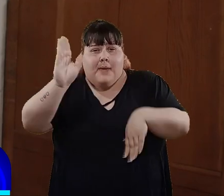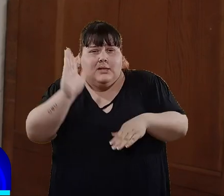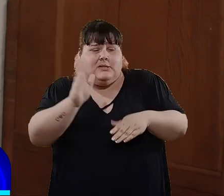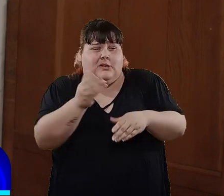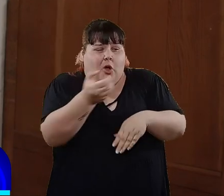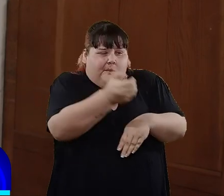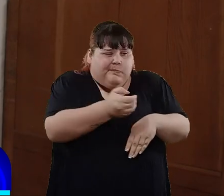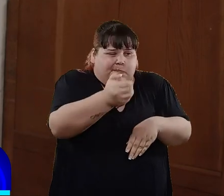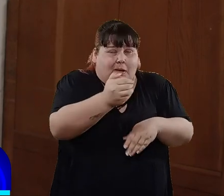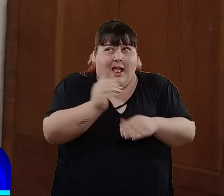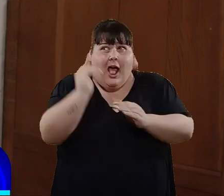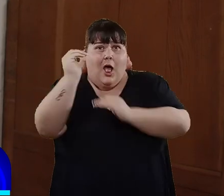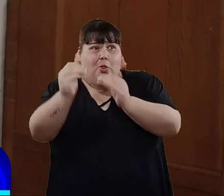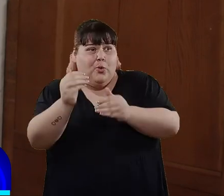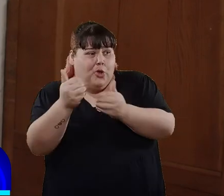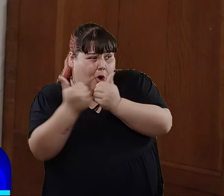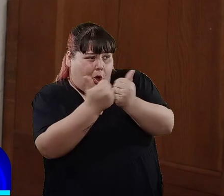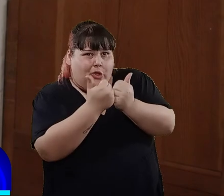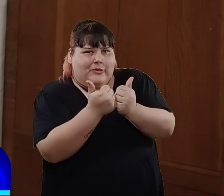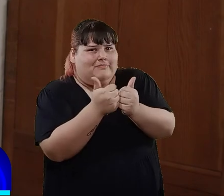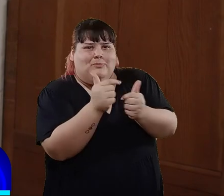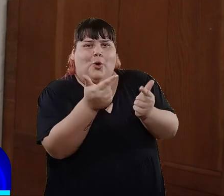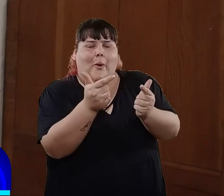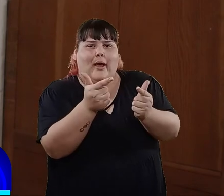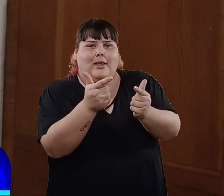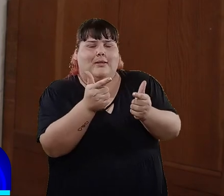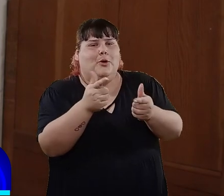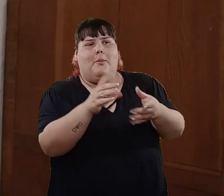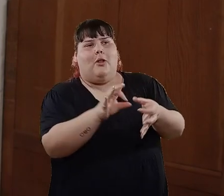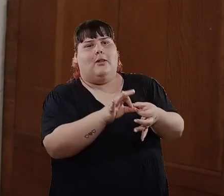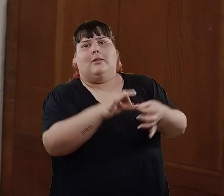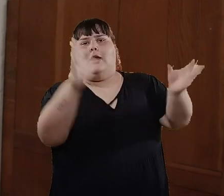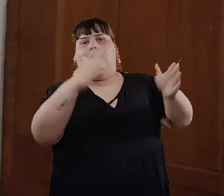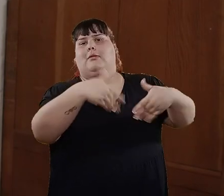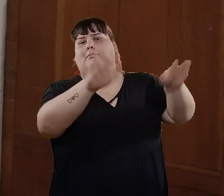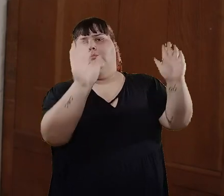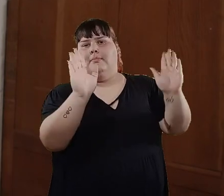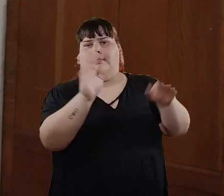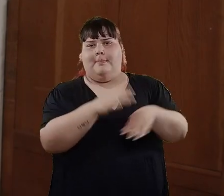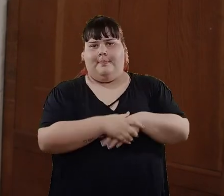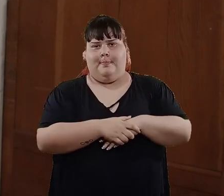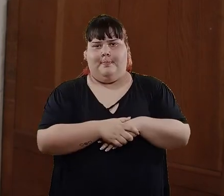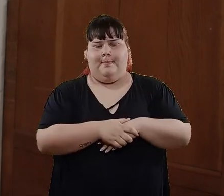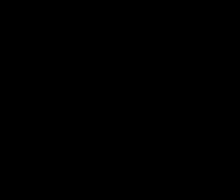conectividad no es con controles, es ilimitada. Y ya está.